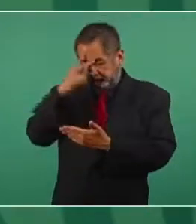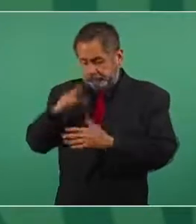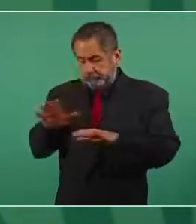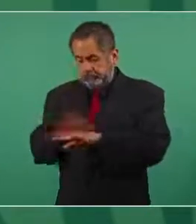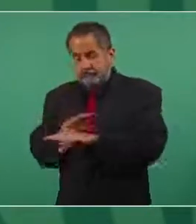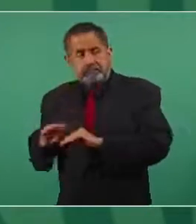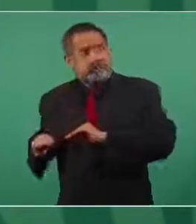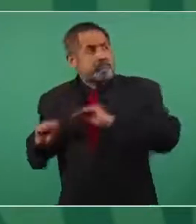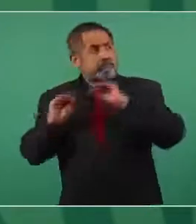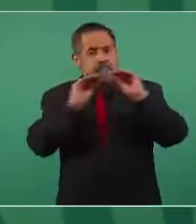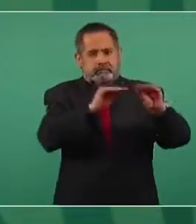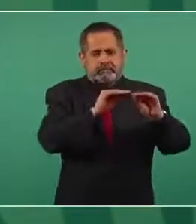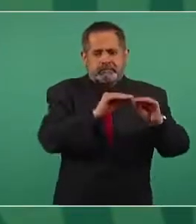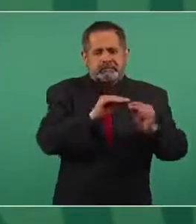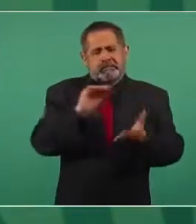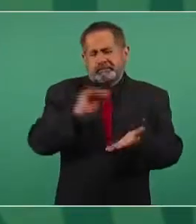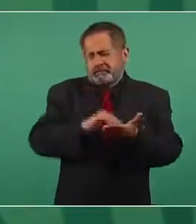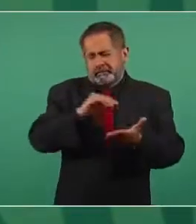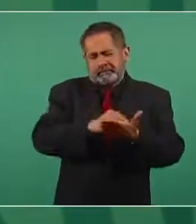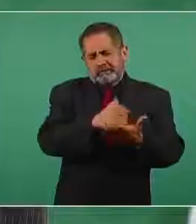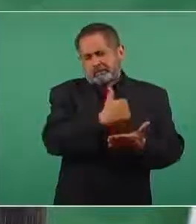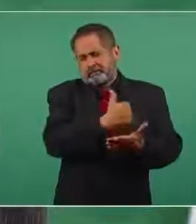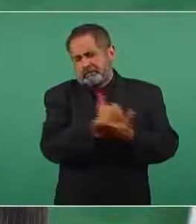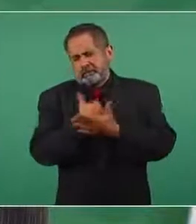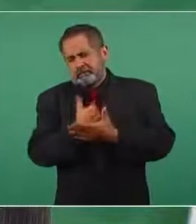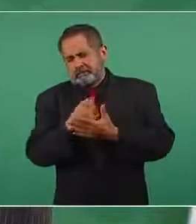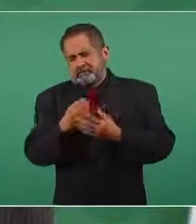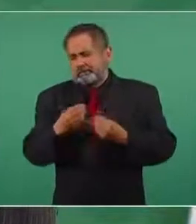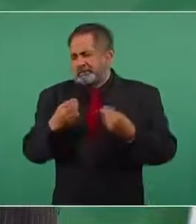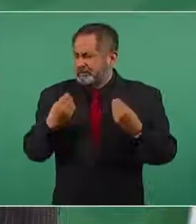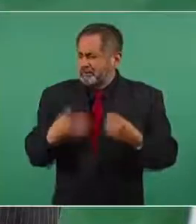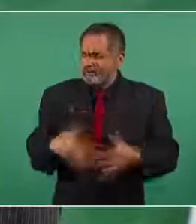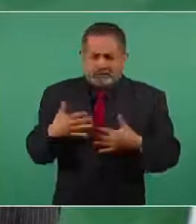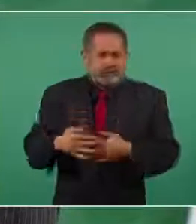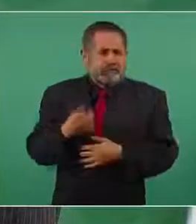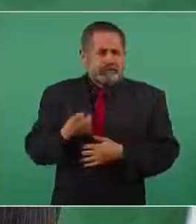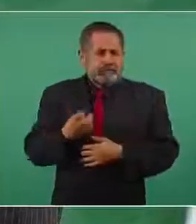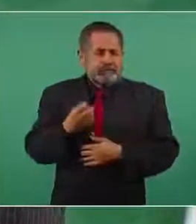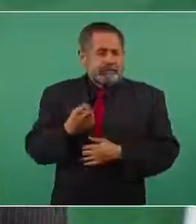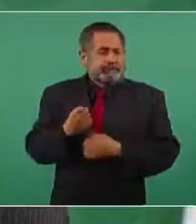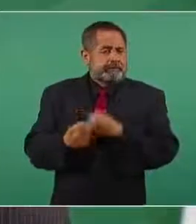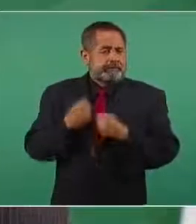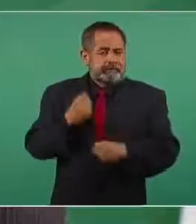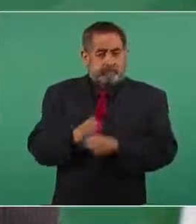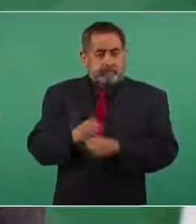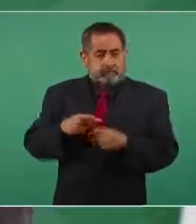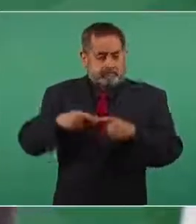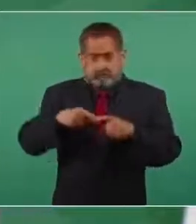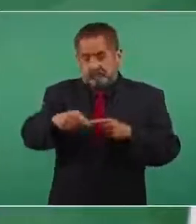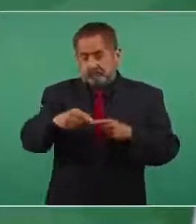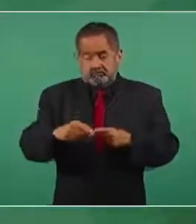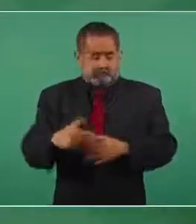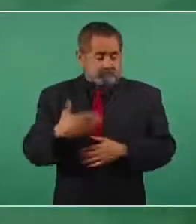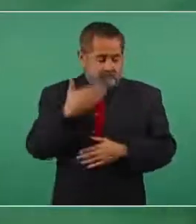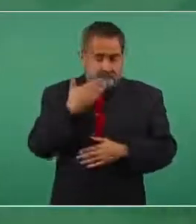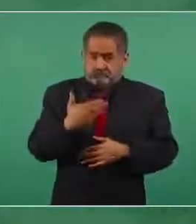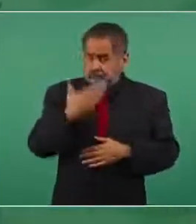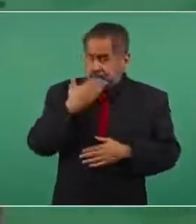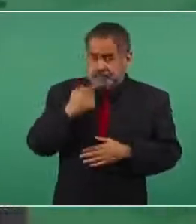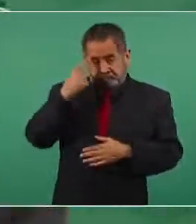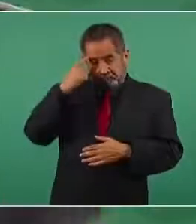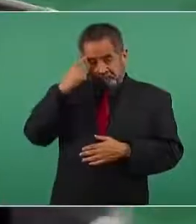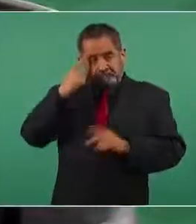siguen ayudando. Este año pinta para